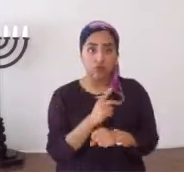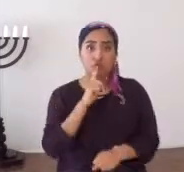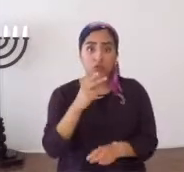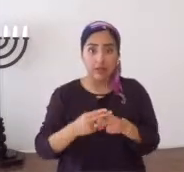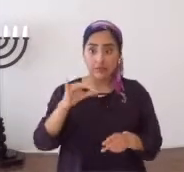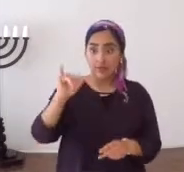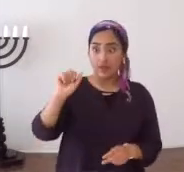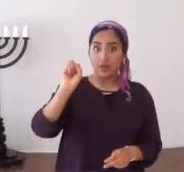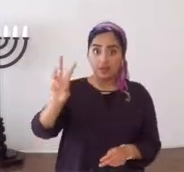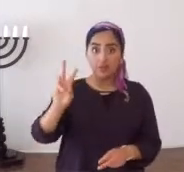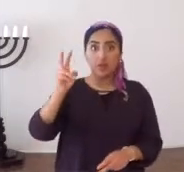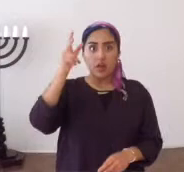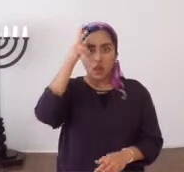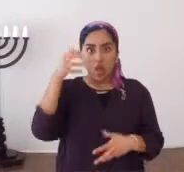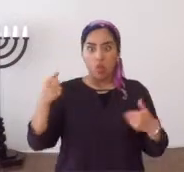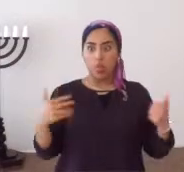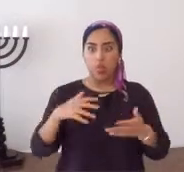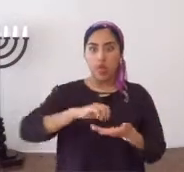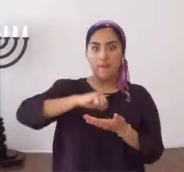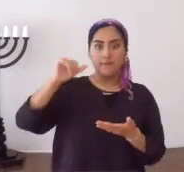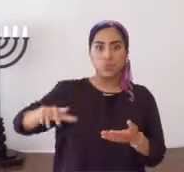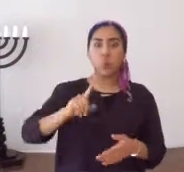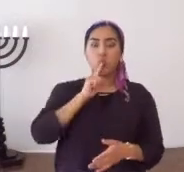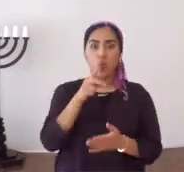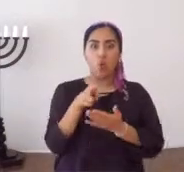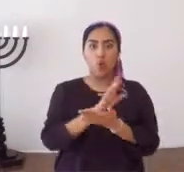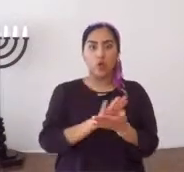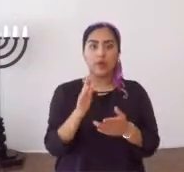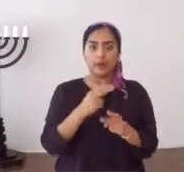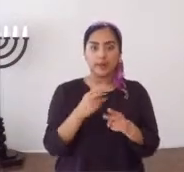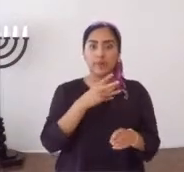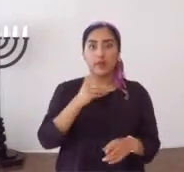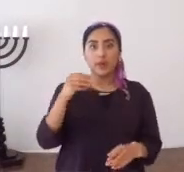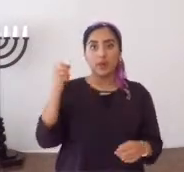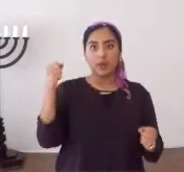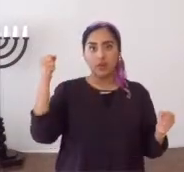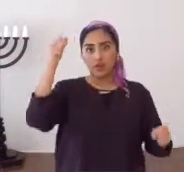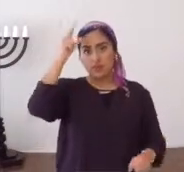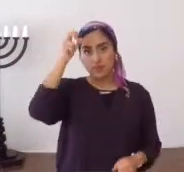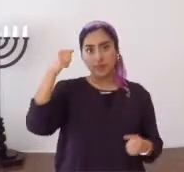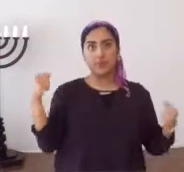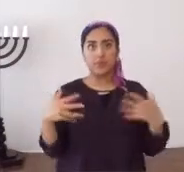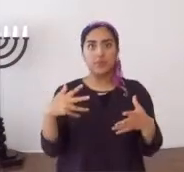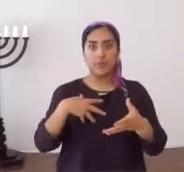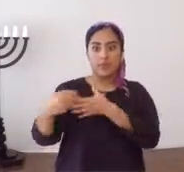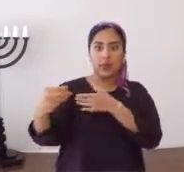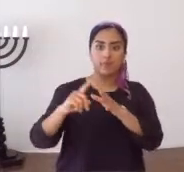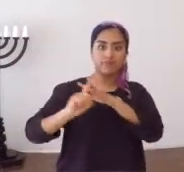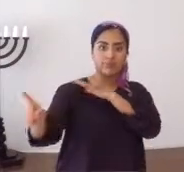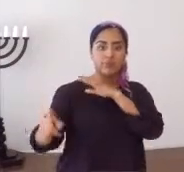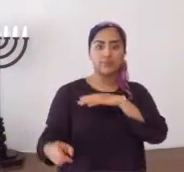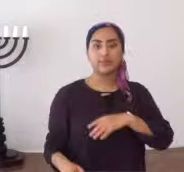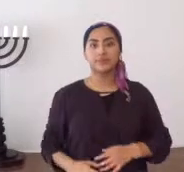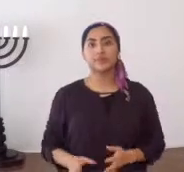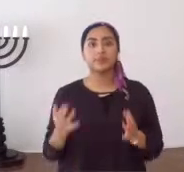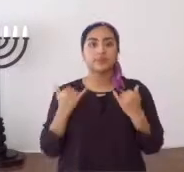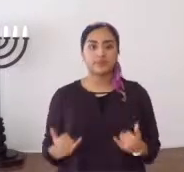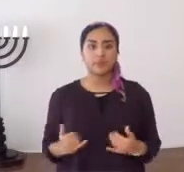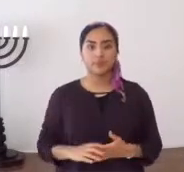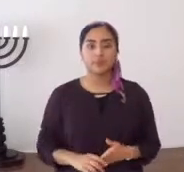demonios no soportan el verdadero nombre, el nombre Kadosh, el nombre santo, el nombre Kadosh. Y los demonios salen aullando. Ahora,